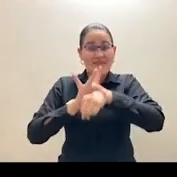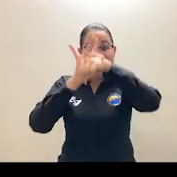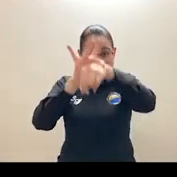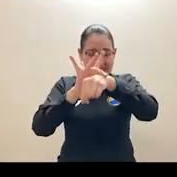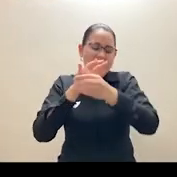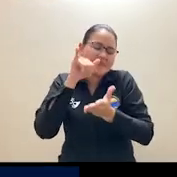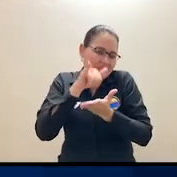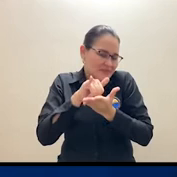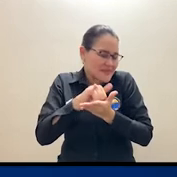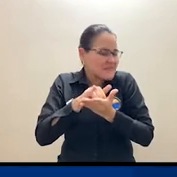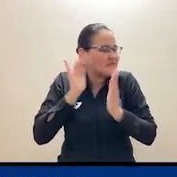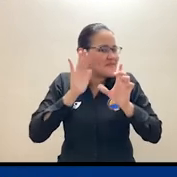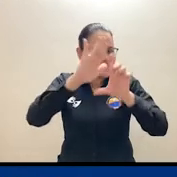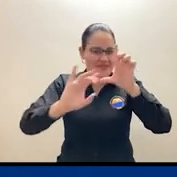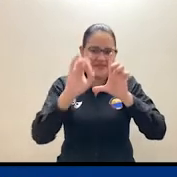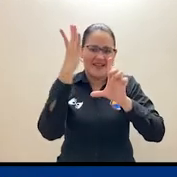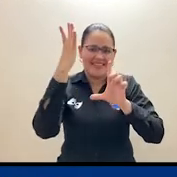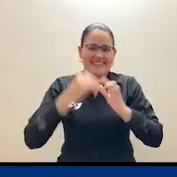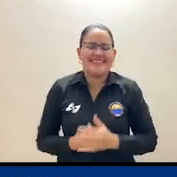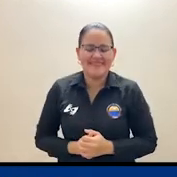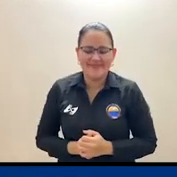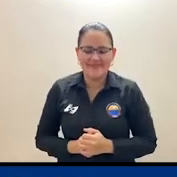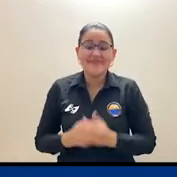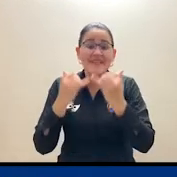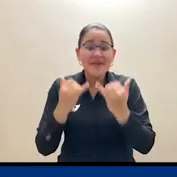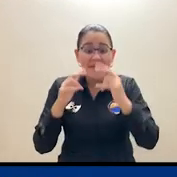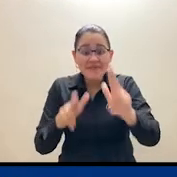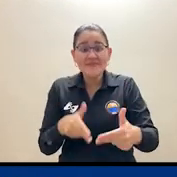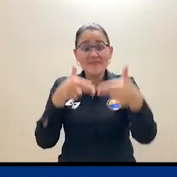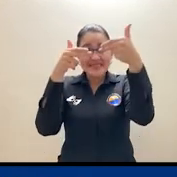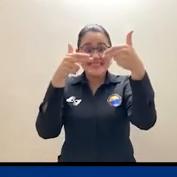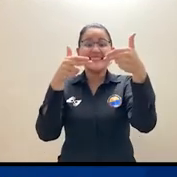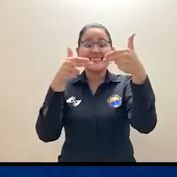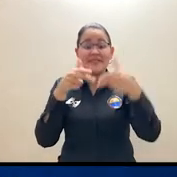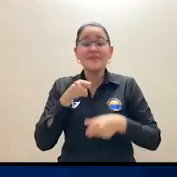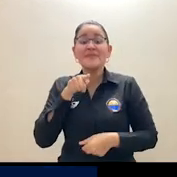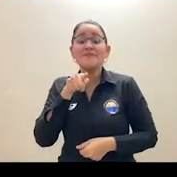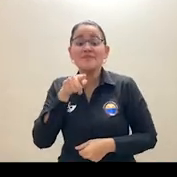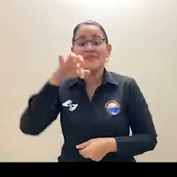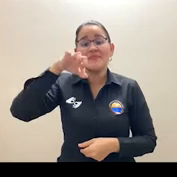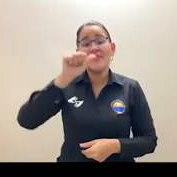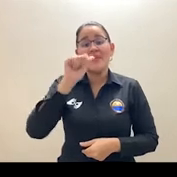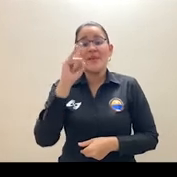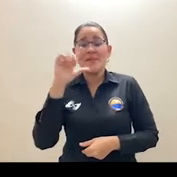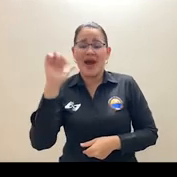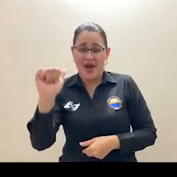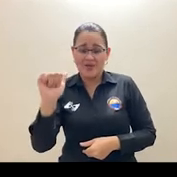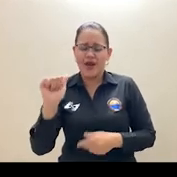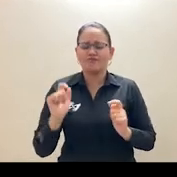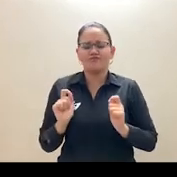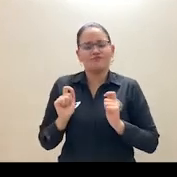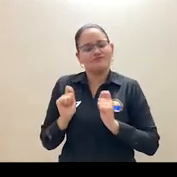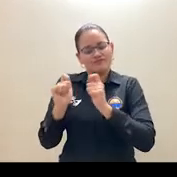momento vamos a imponer la bata a Paula como símbolo del